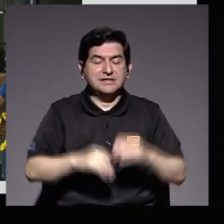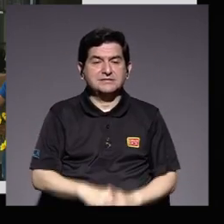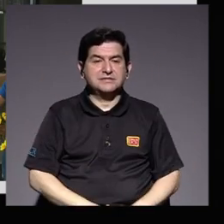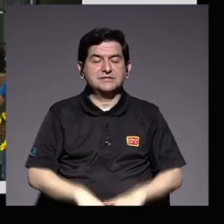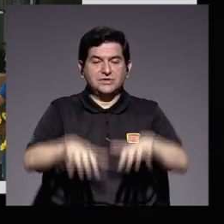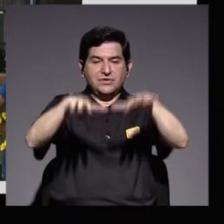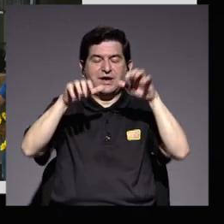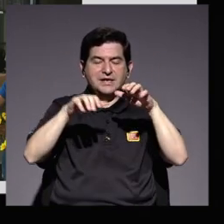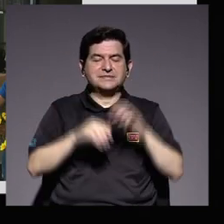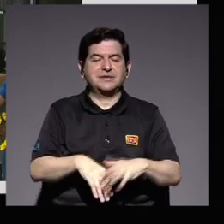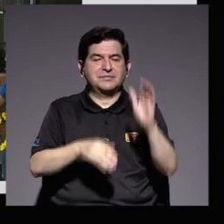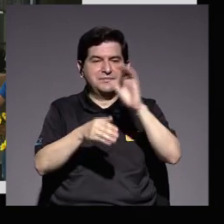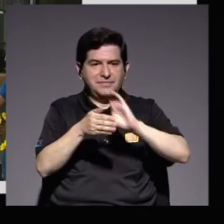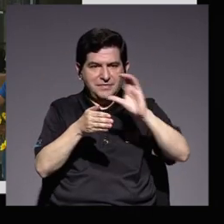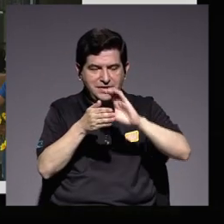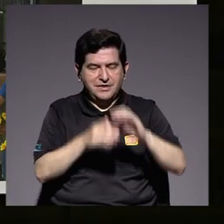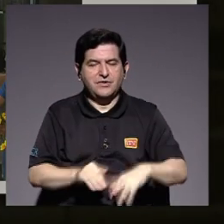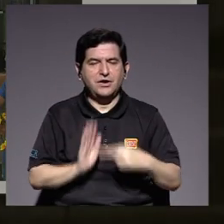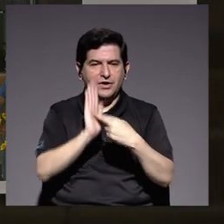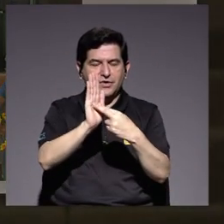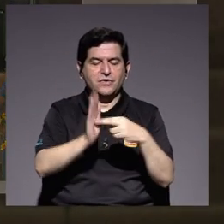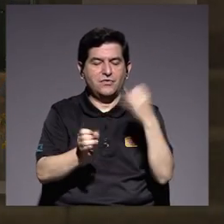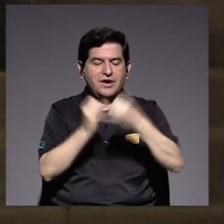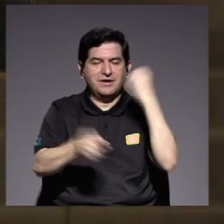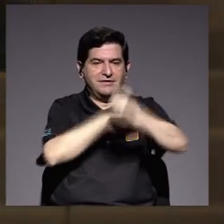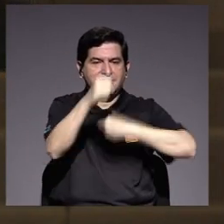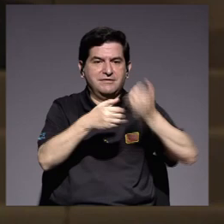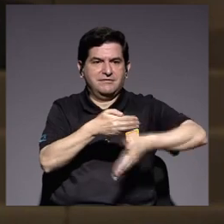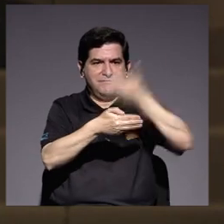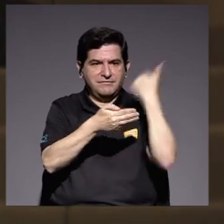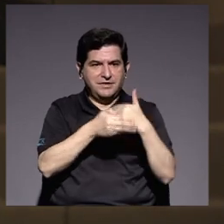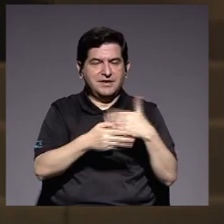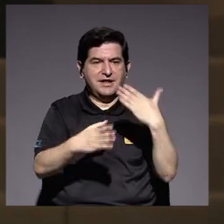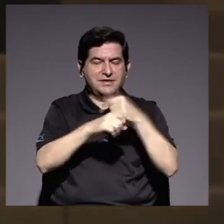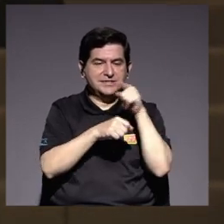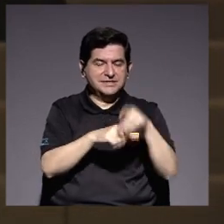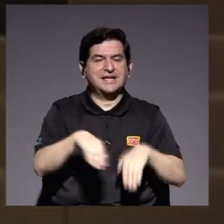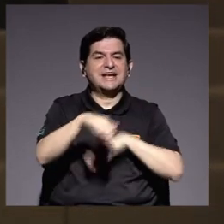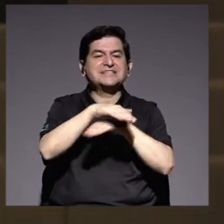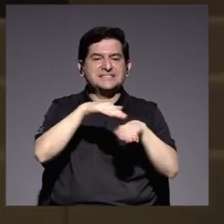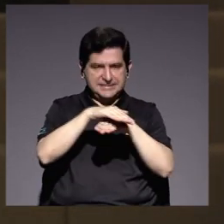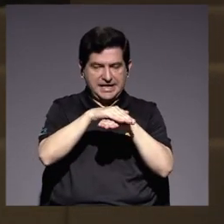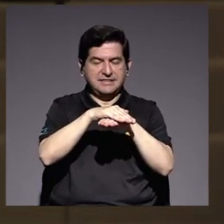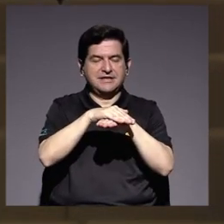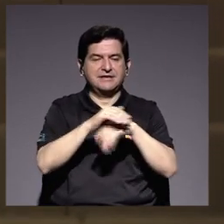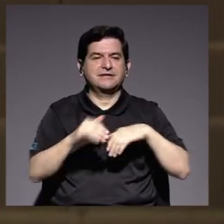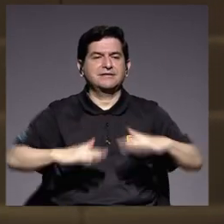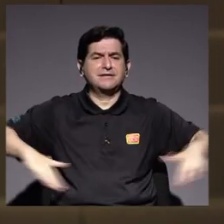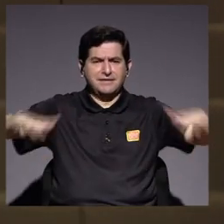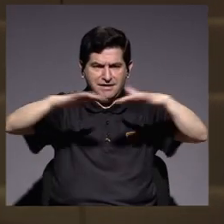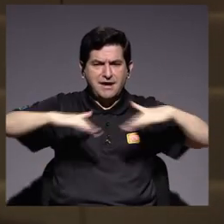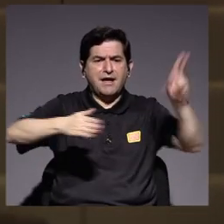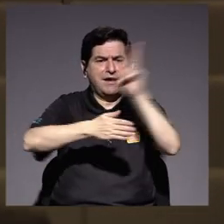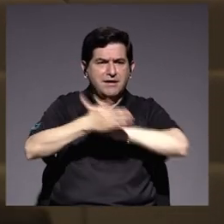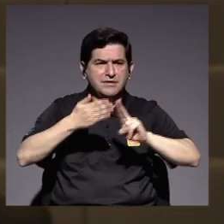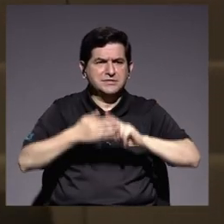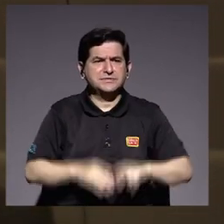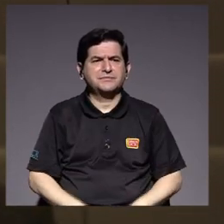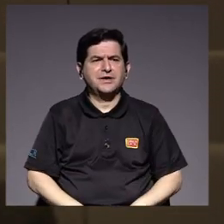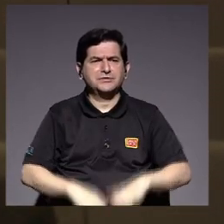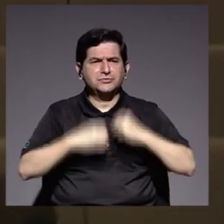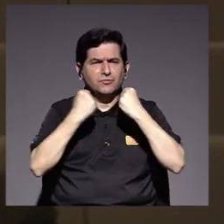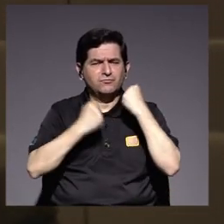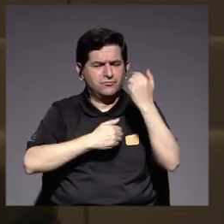Colegiada Representativa a finales del año anterior de convertirlo en sede este espacio universitario ha pasado por un